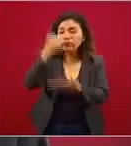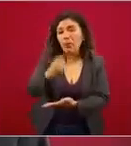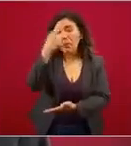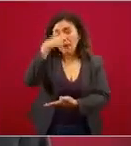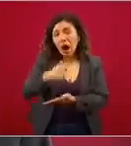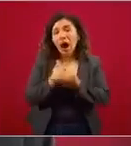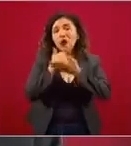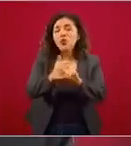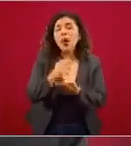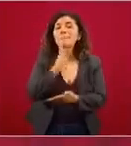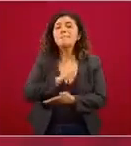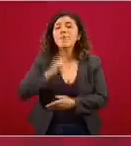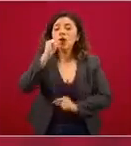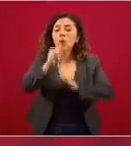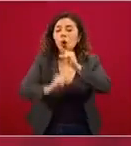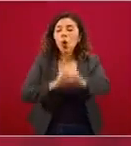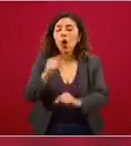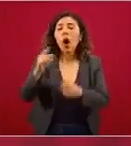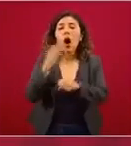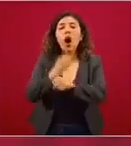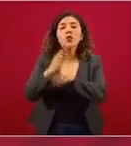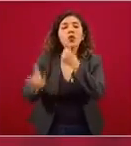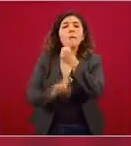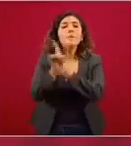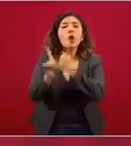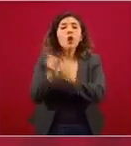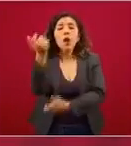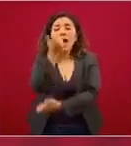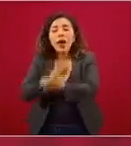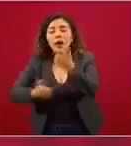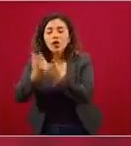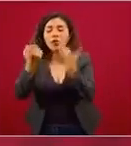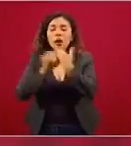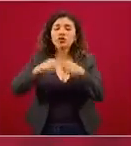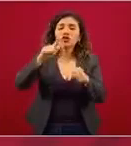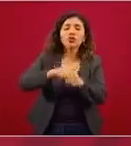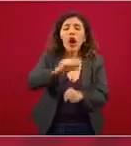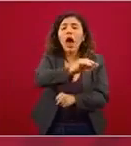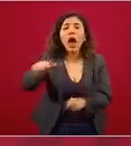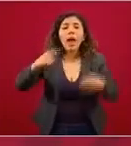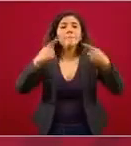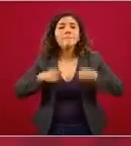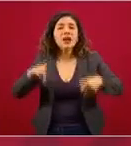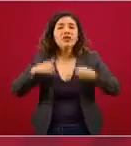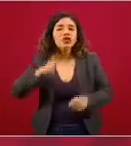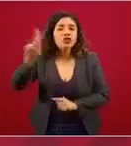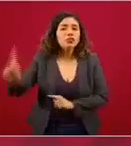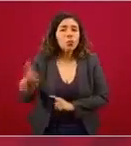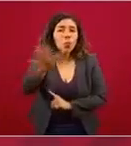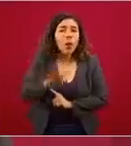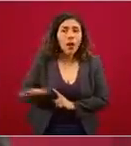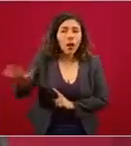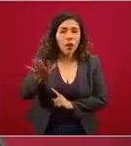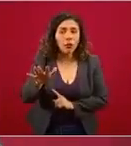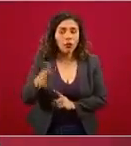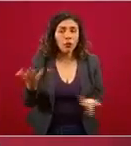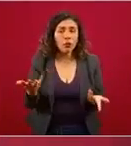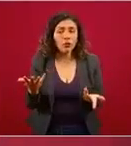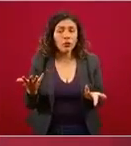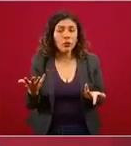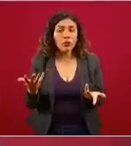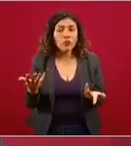la situación económica, social de la gente, del pueblo. Entonces,